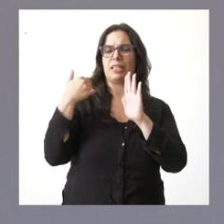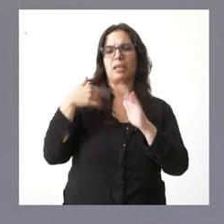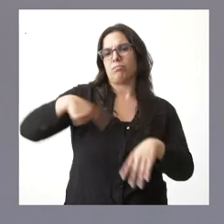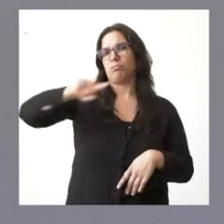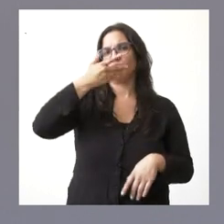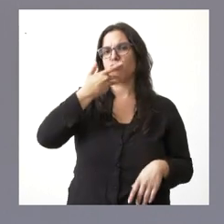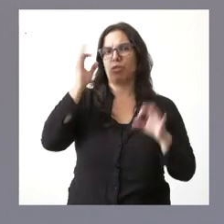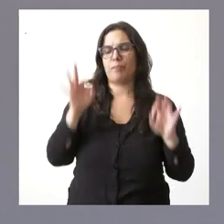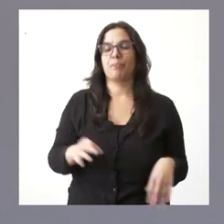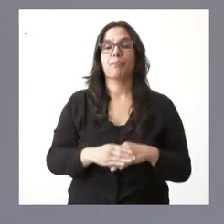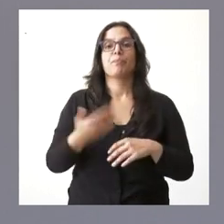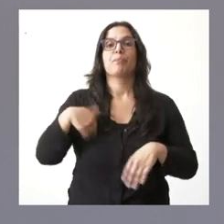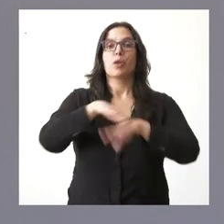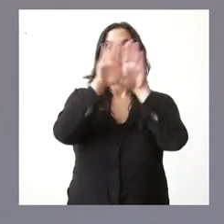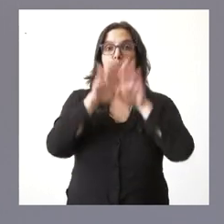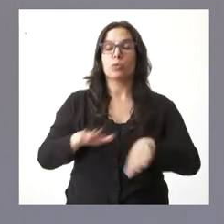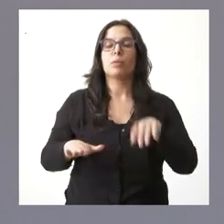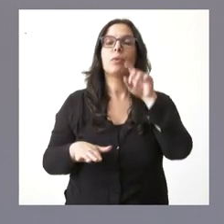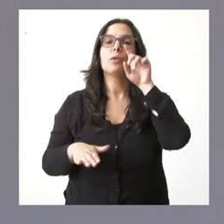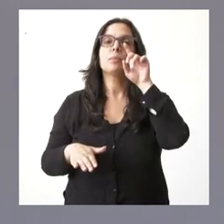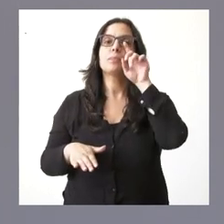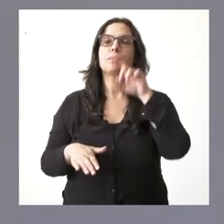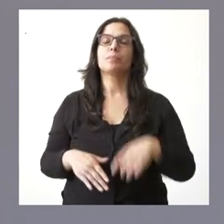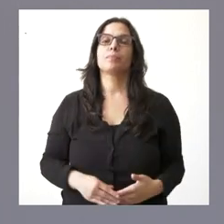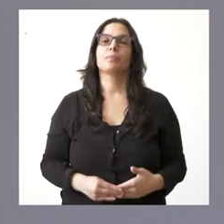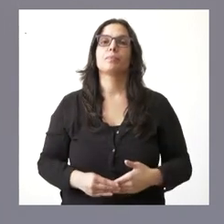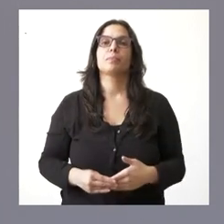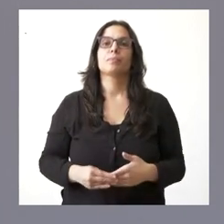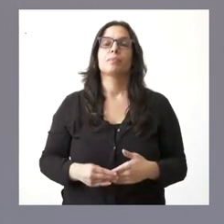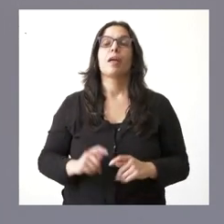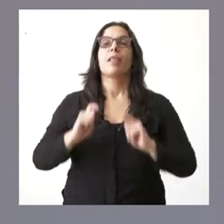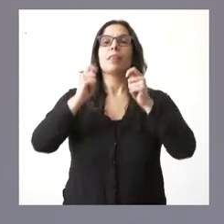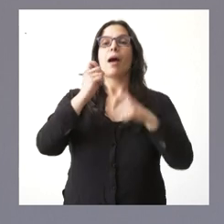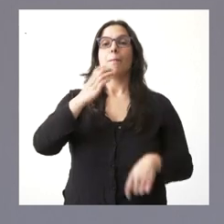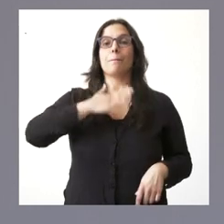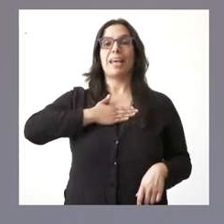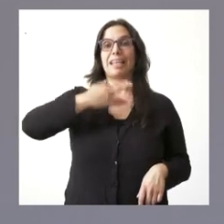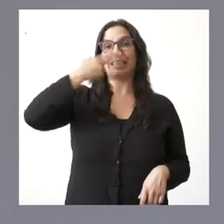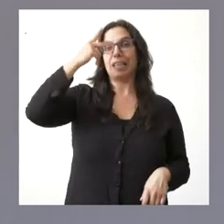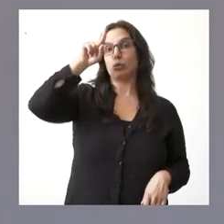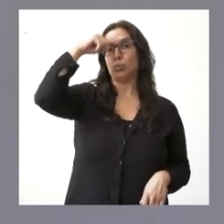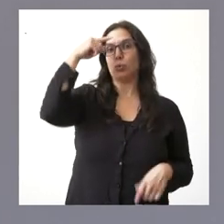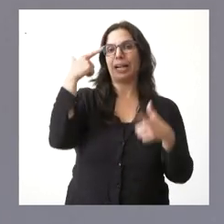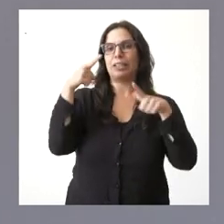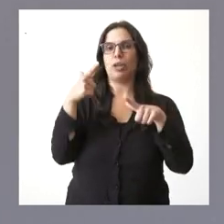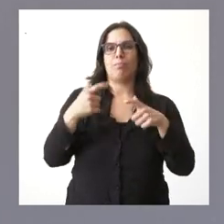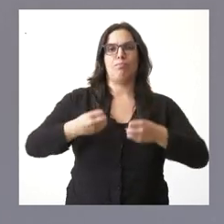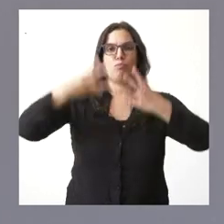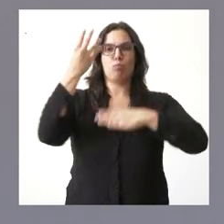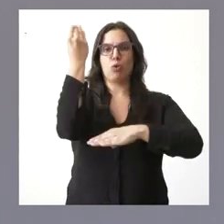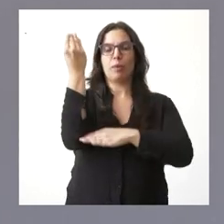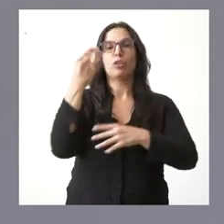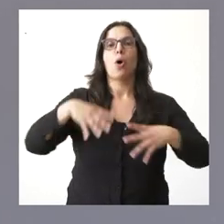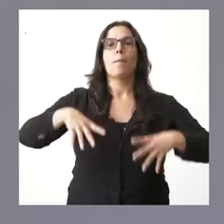ustedes. Y, por último, ya para acabar, se ha declarado Bien de Interés Cultural con categoría de Monumento en el Palacio de los